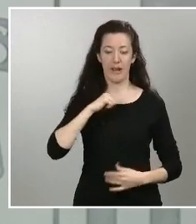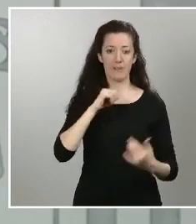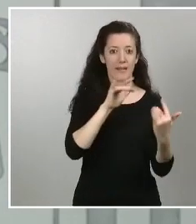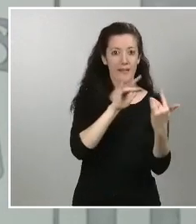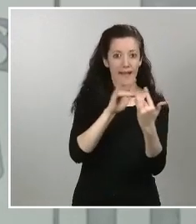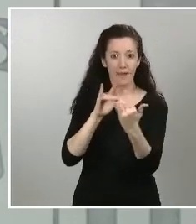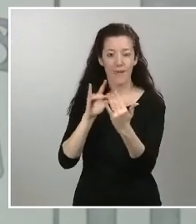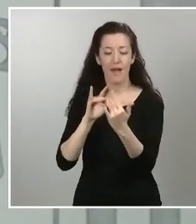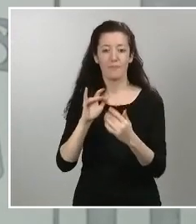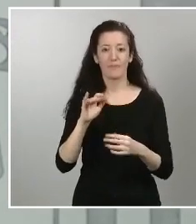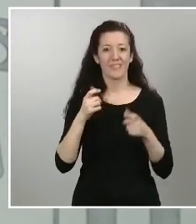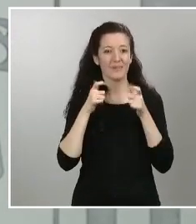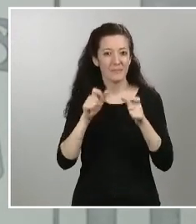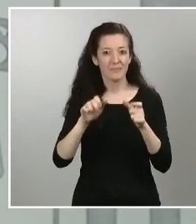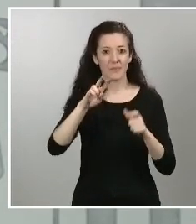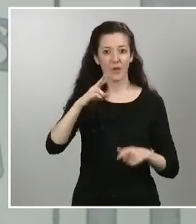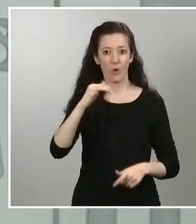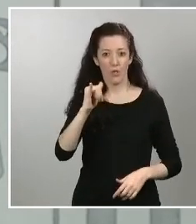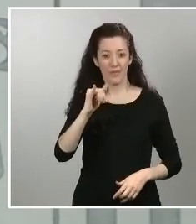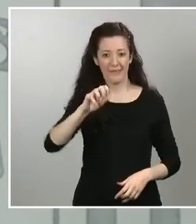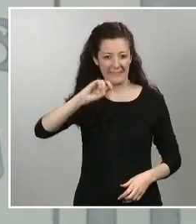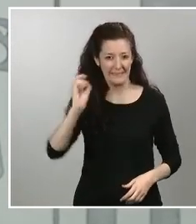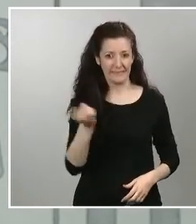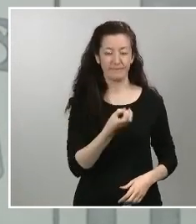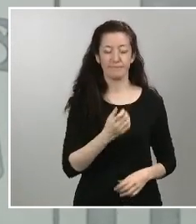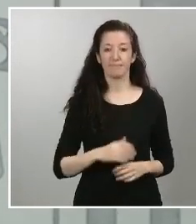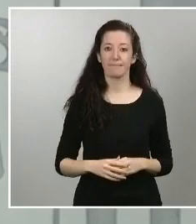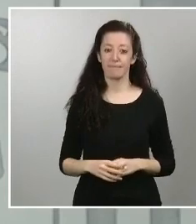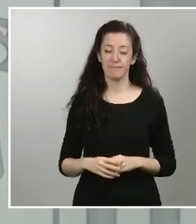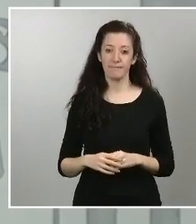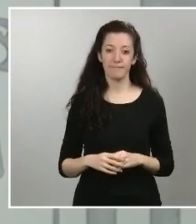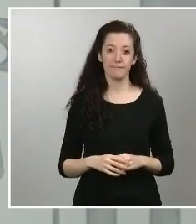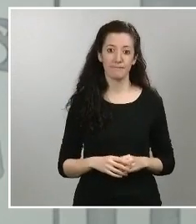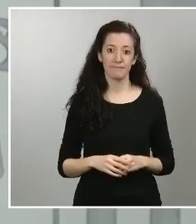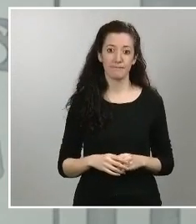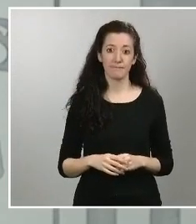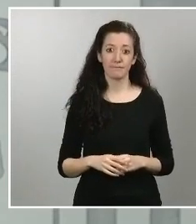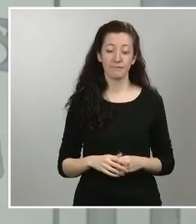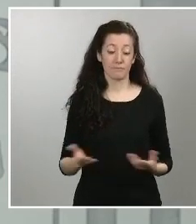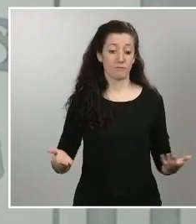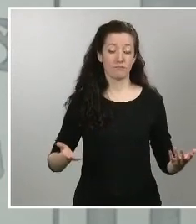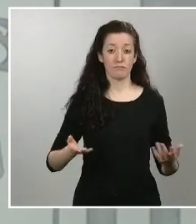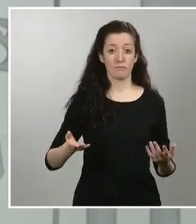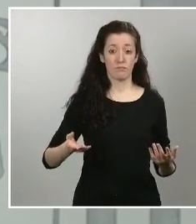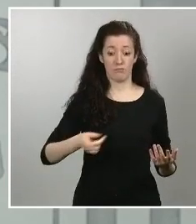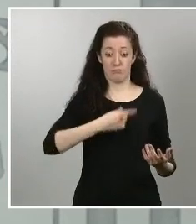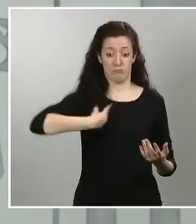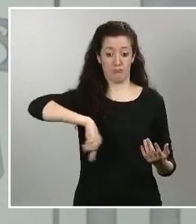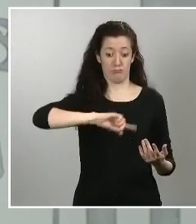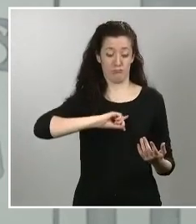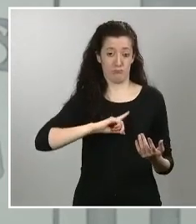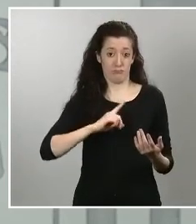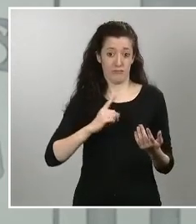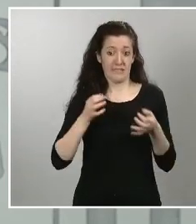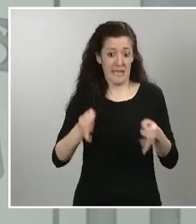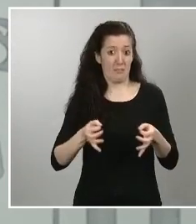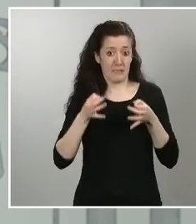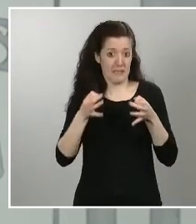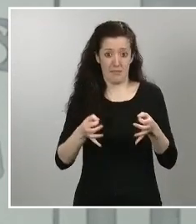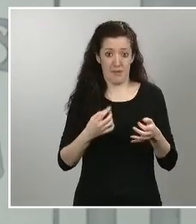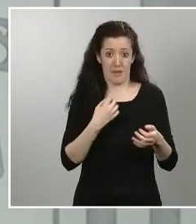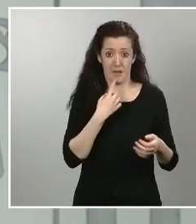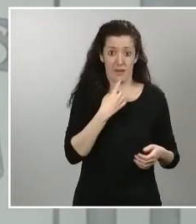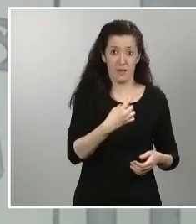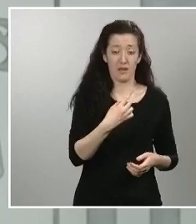y siempre hemos transmitido que en el momento en que este grupo científico técnico pusiera alguna medida que entendiera